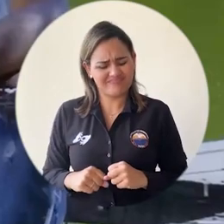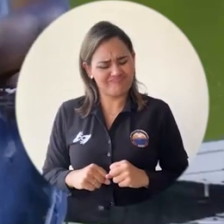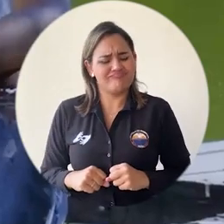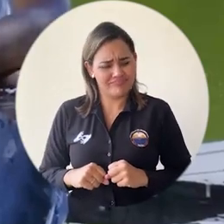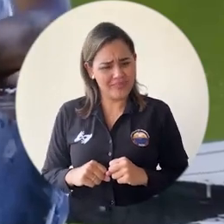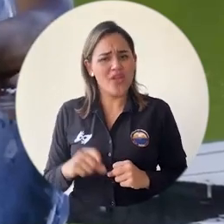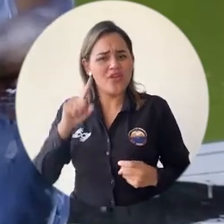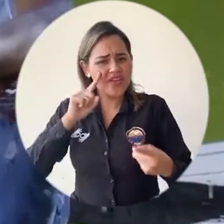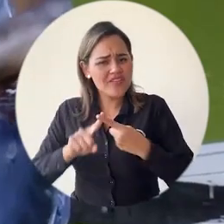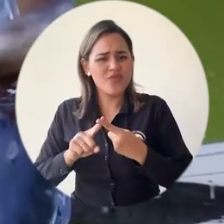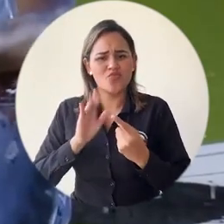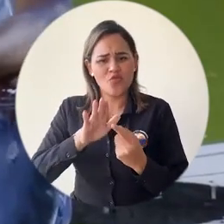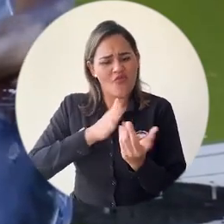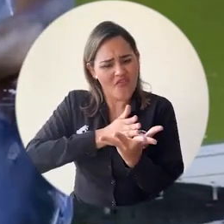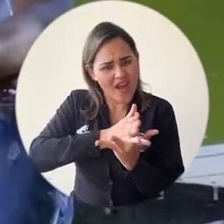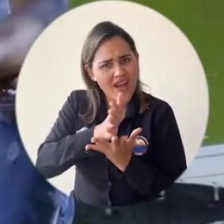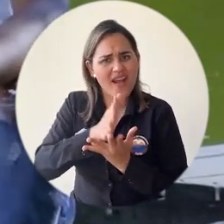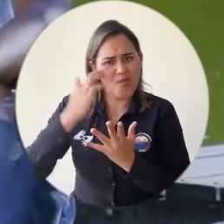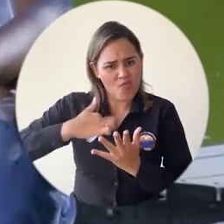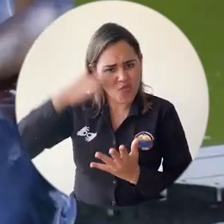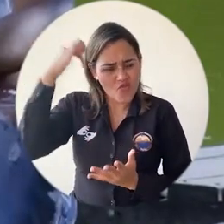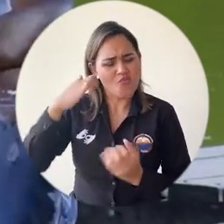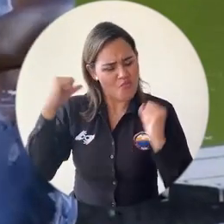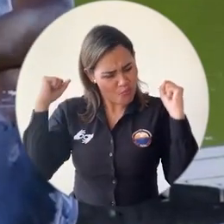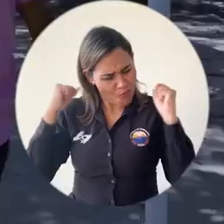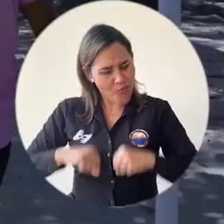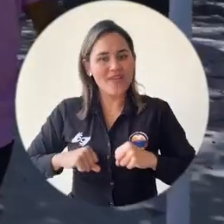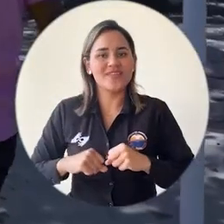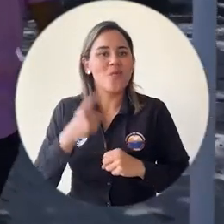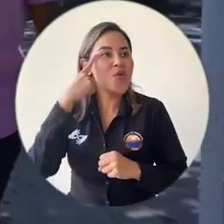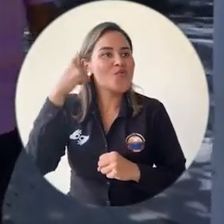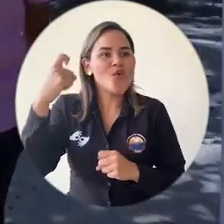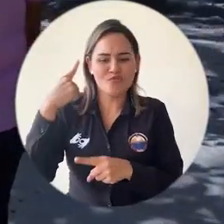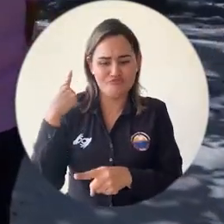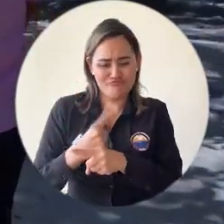carrera profesional y si es posible cumplir tus sueños.